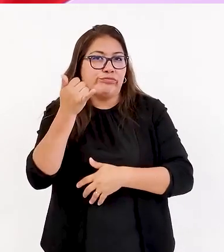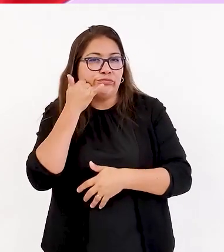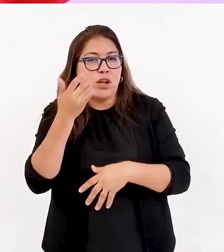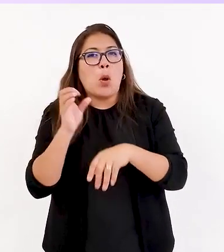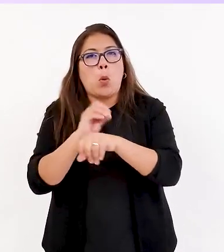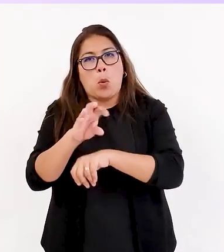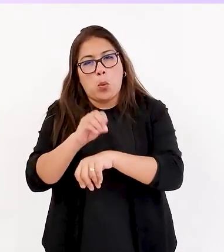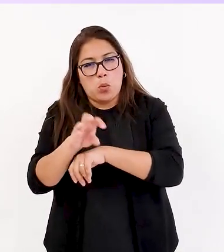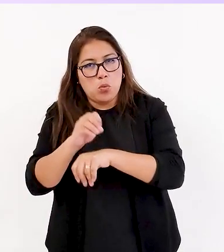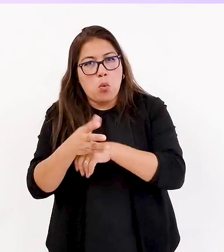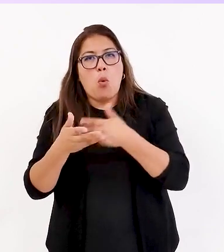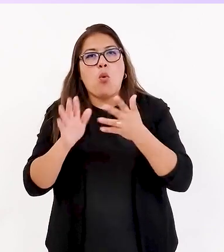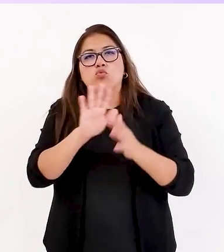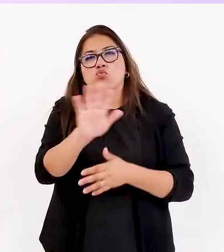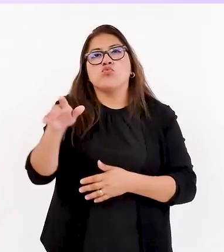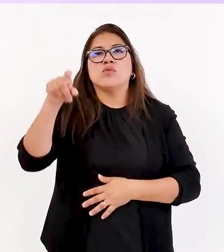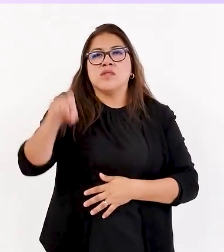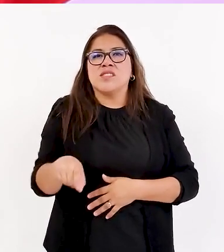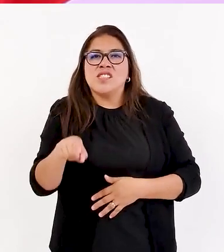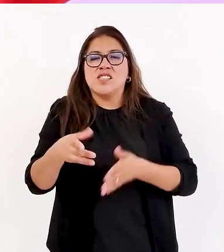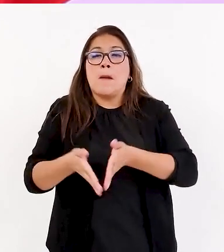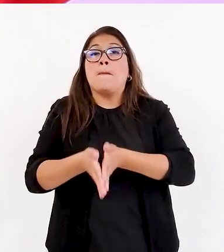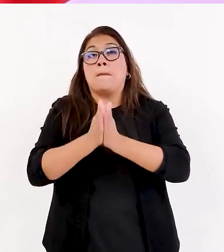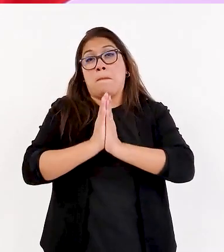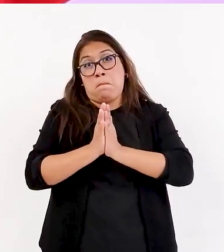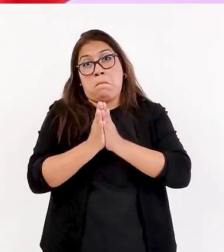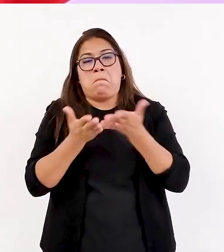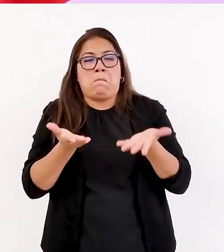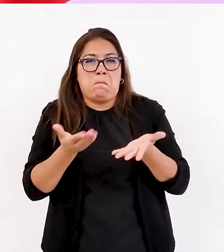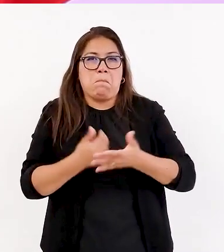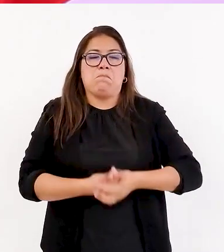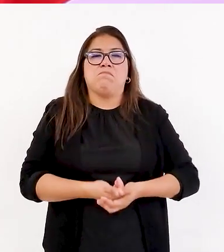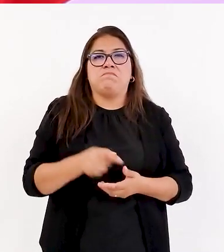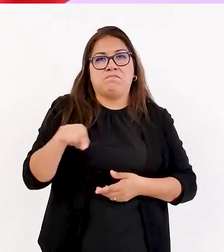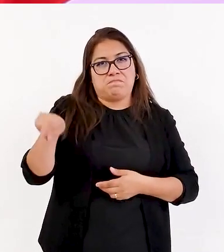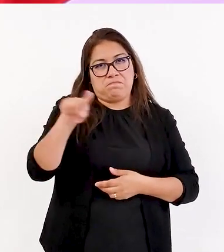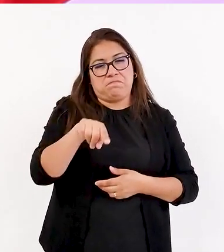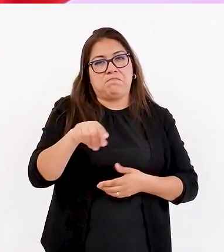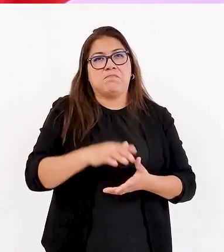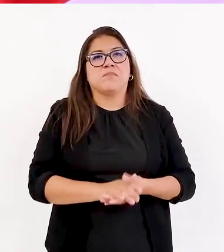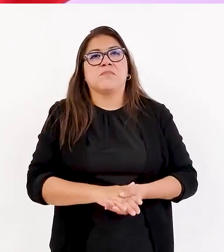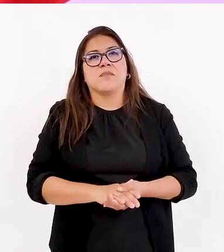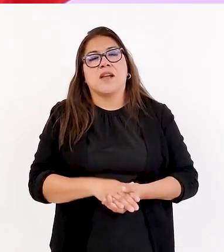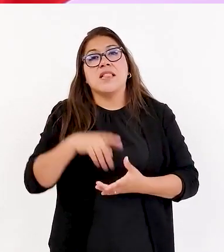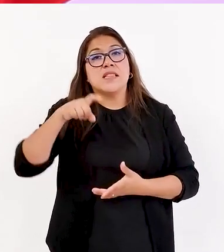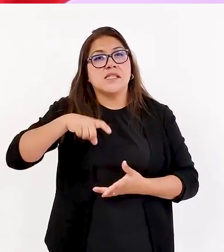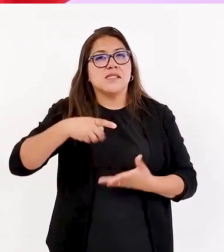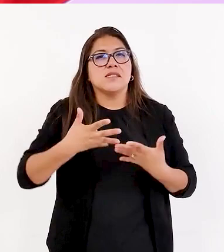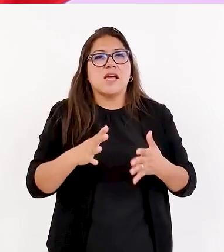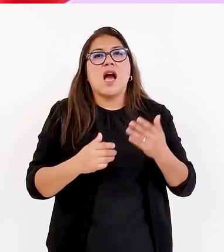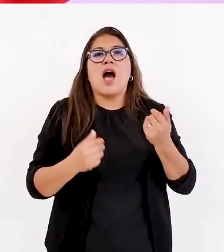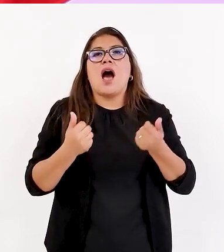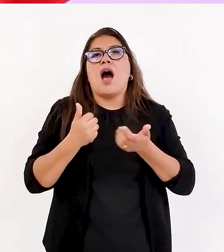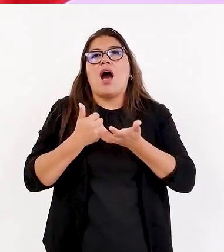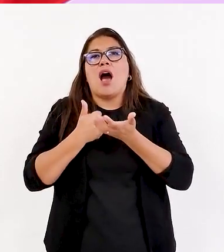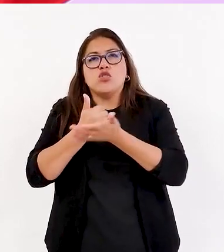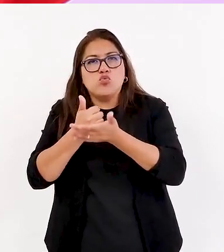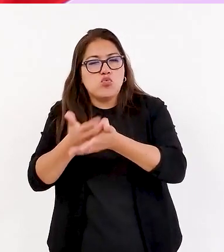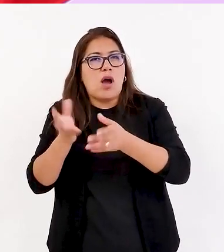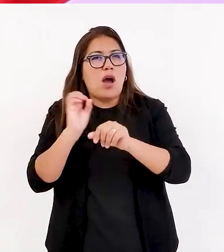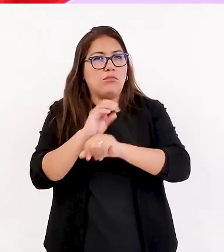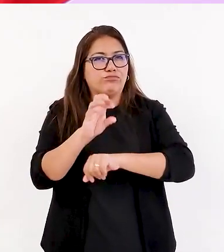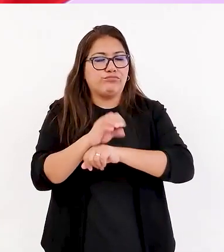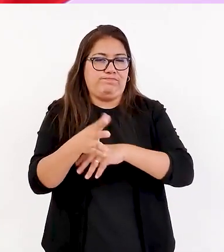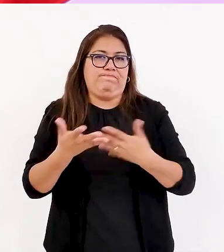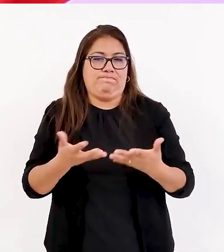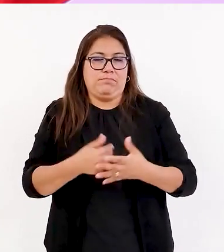a la necesidad de solicitud de la persona que nos está requiriendo, ¿no? El acompañamiento. Entonces,